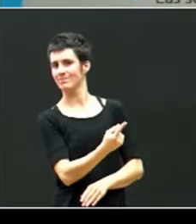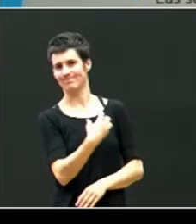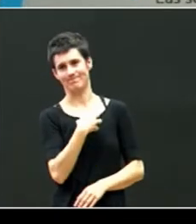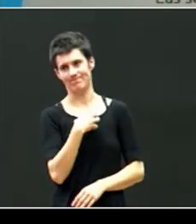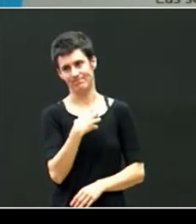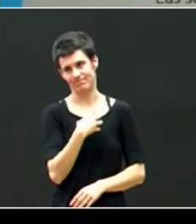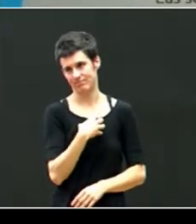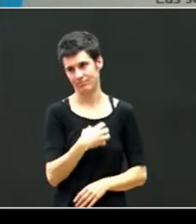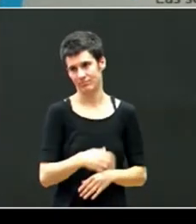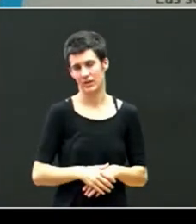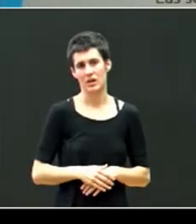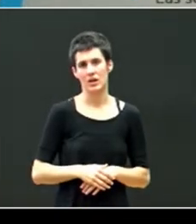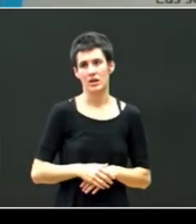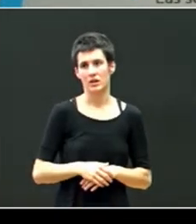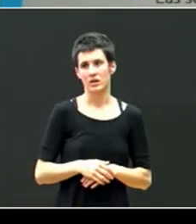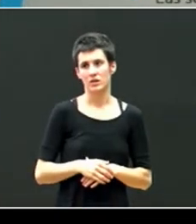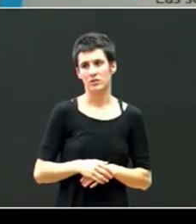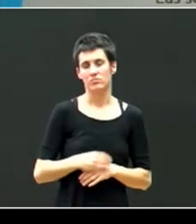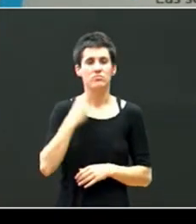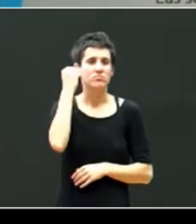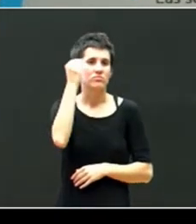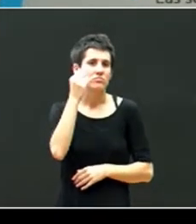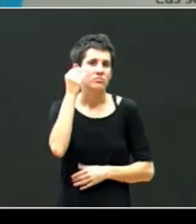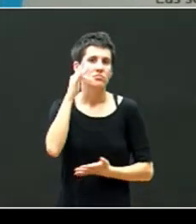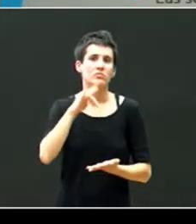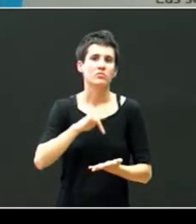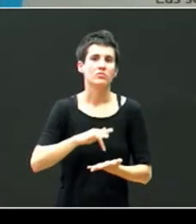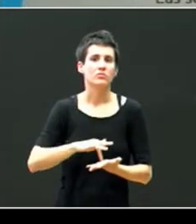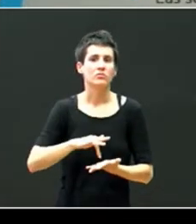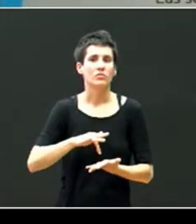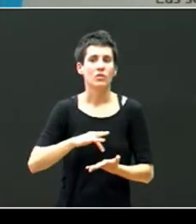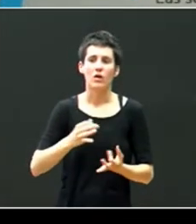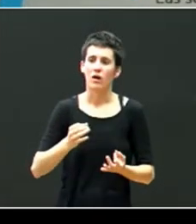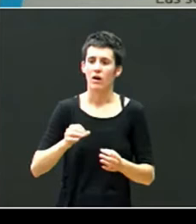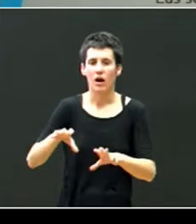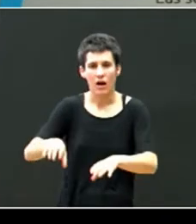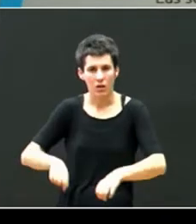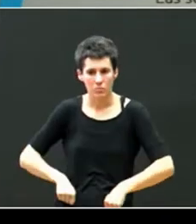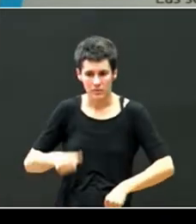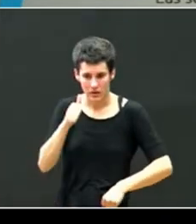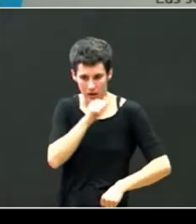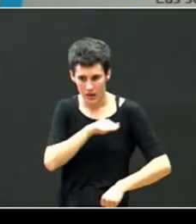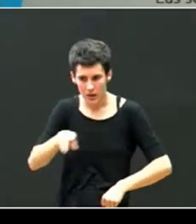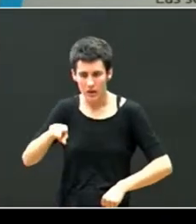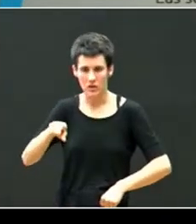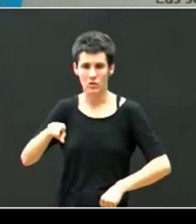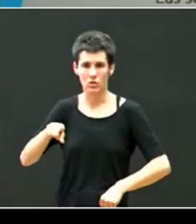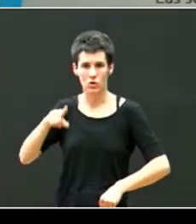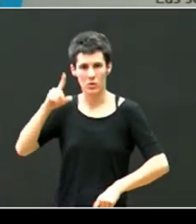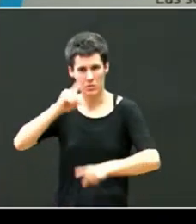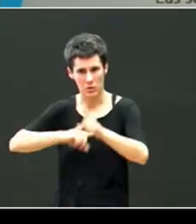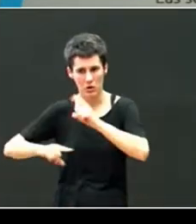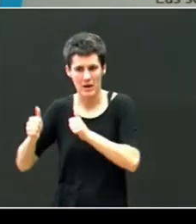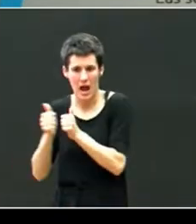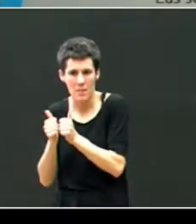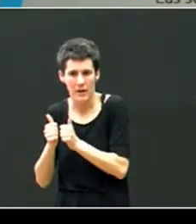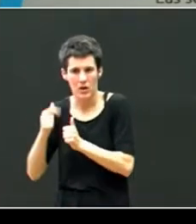creo que cuando tienes que hacerte cargo de una crianza con trauma complejo con menores con trastorno de apego y trauma complejo